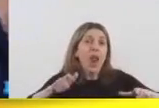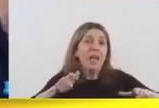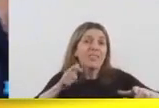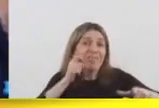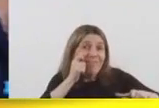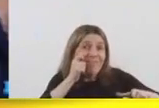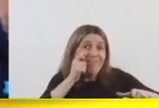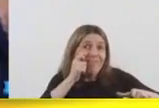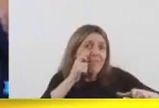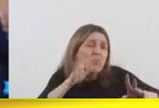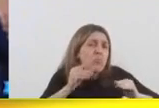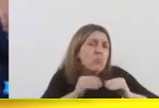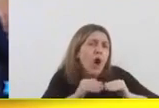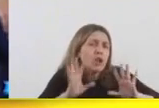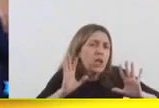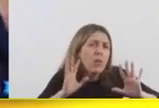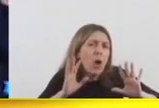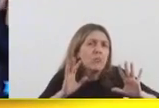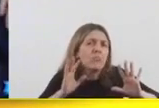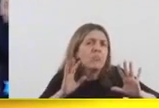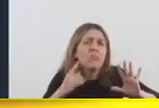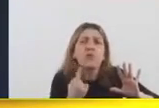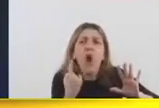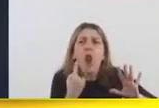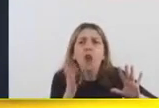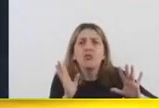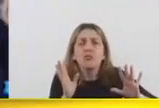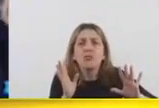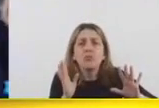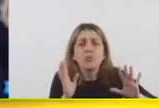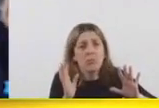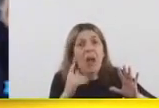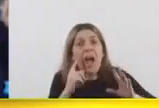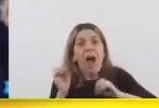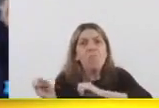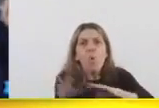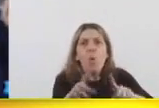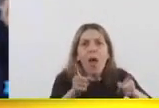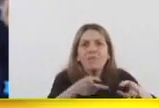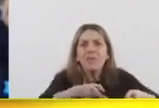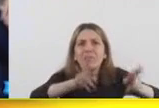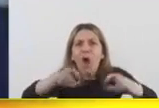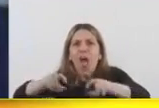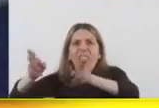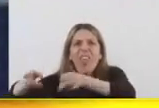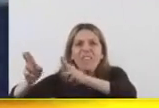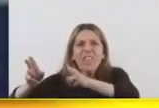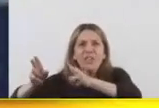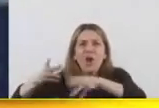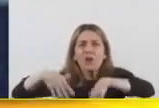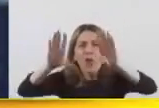por la razón que sea, enfrentan esta edad en soledad, tengan la forma de convivir con otros adultos mayores en